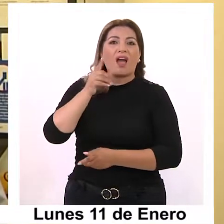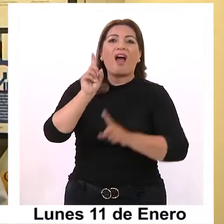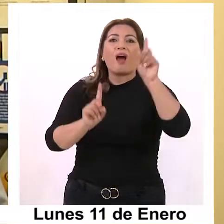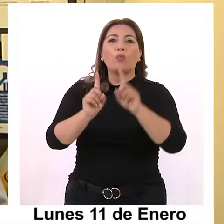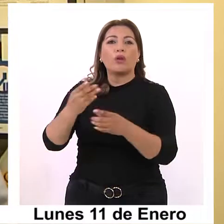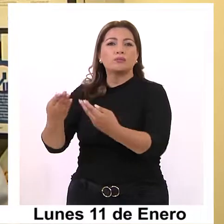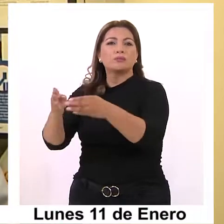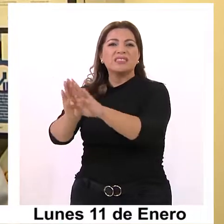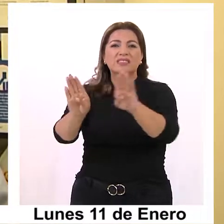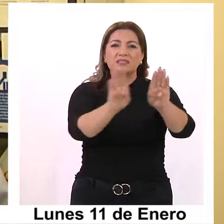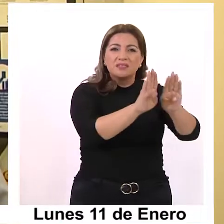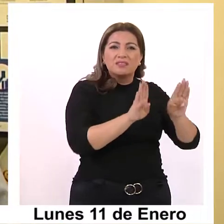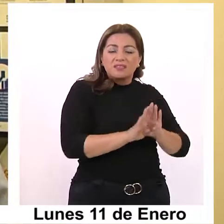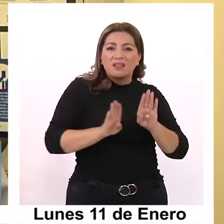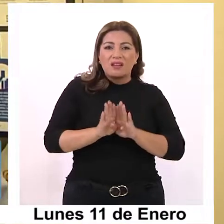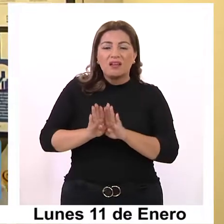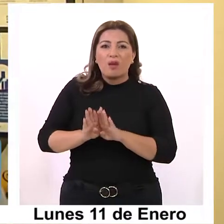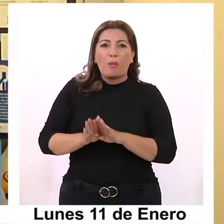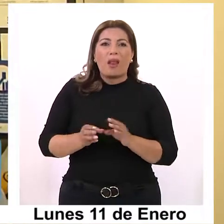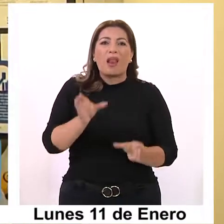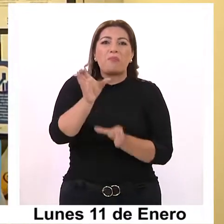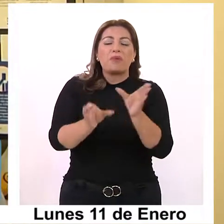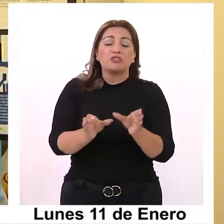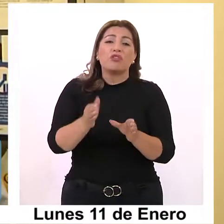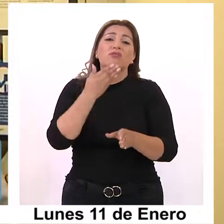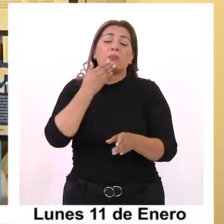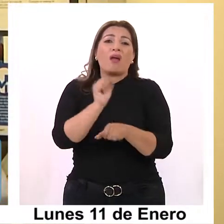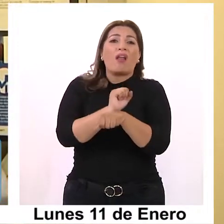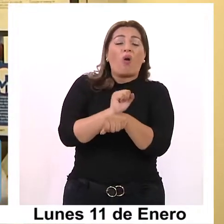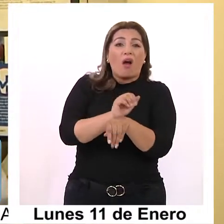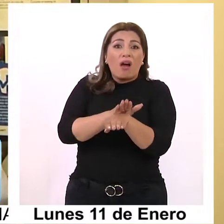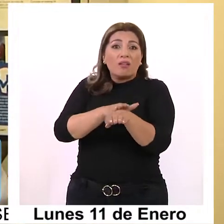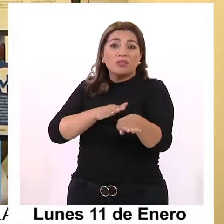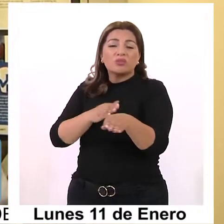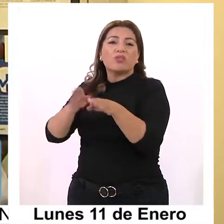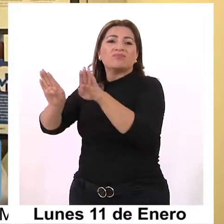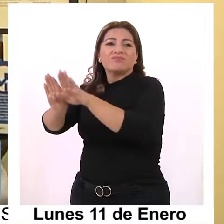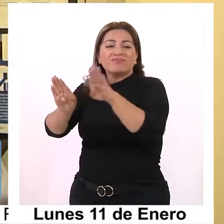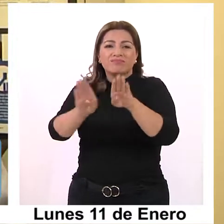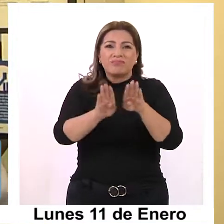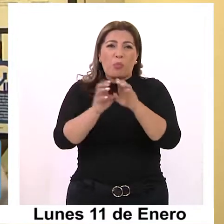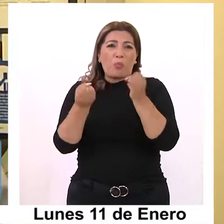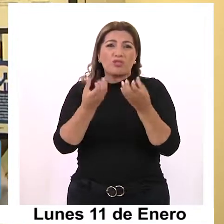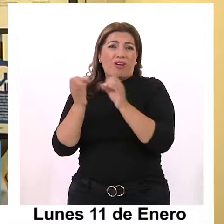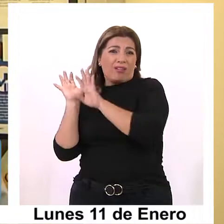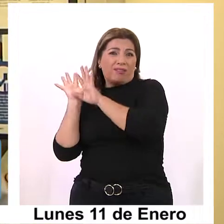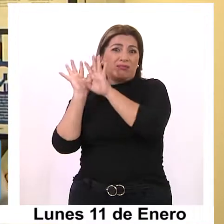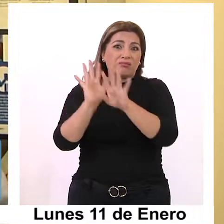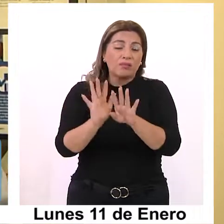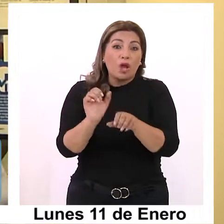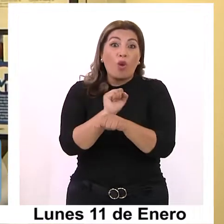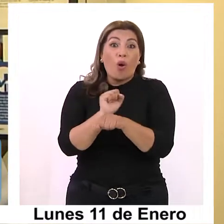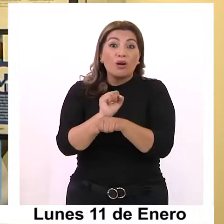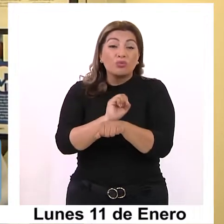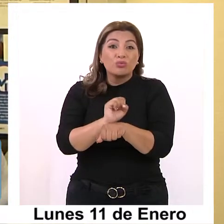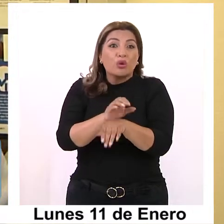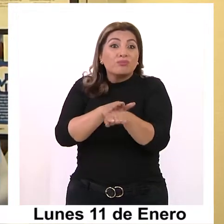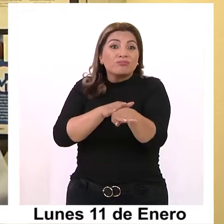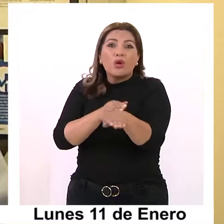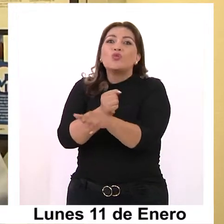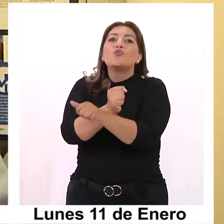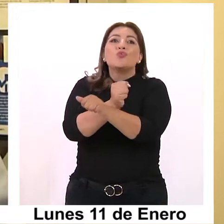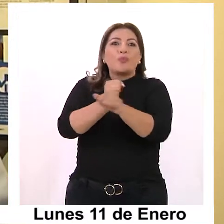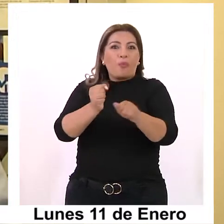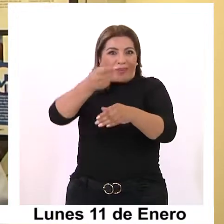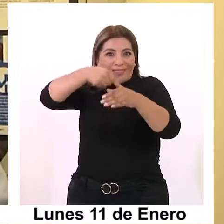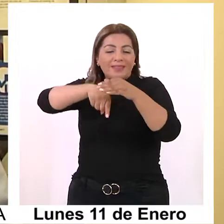Iquique para evitar aglomeración de personas y este cierre involucra que ningún vehículo puede transitar por las calles que están